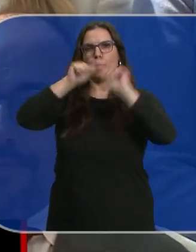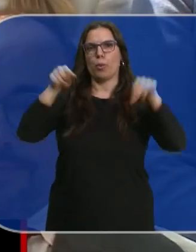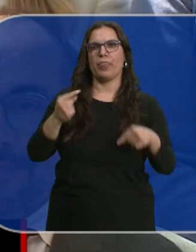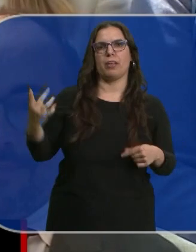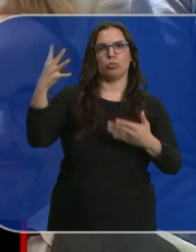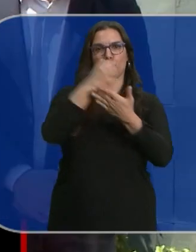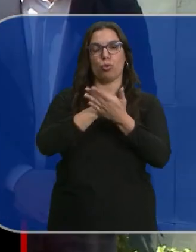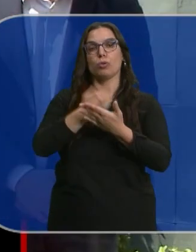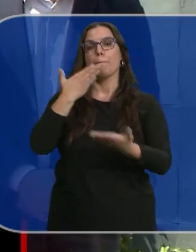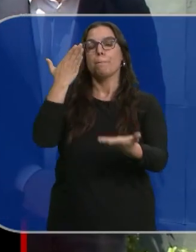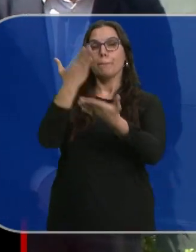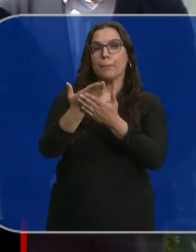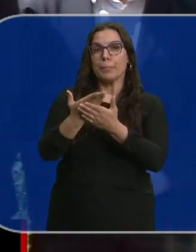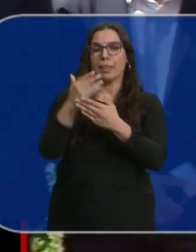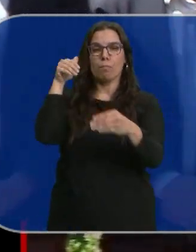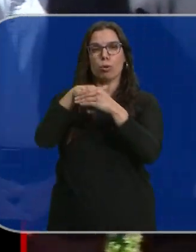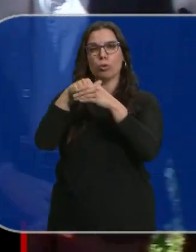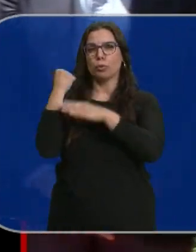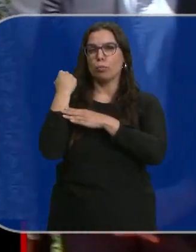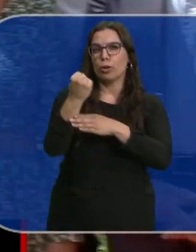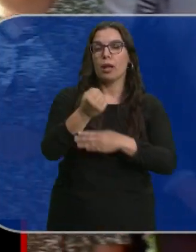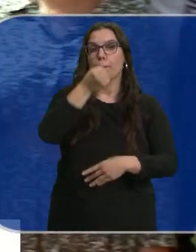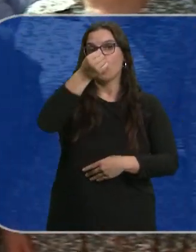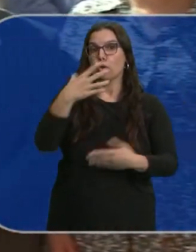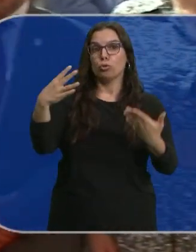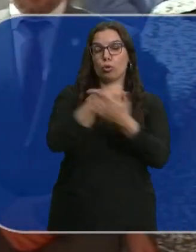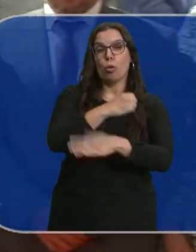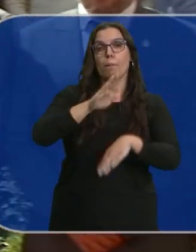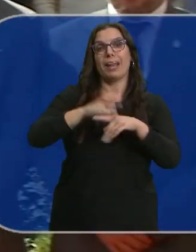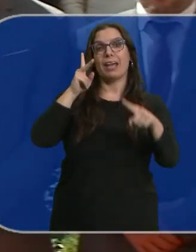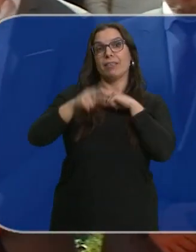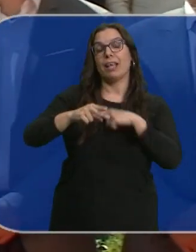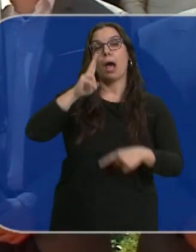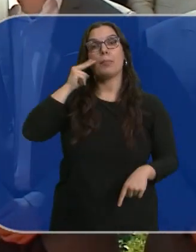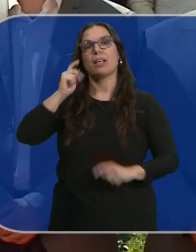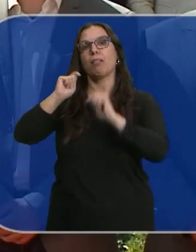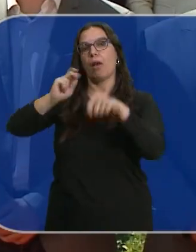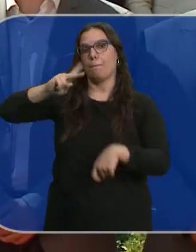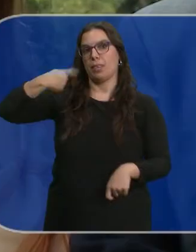la comunidad. Piden concentrar el voto en el PSOE para que Abascal no sea vicepresidente del gobierno.